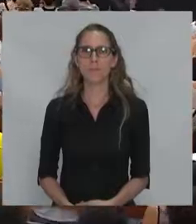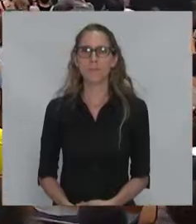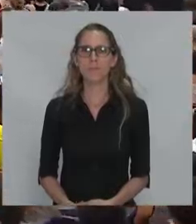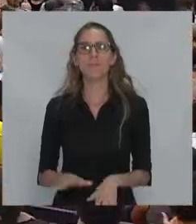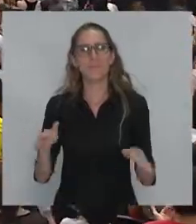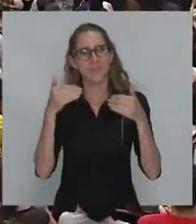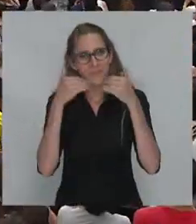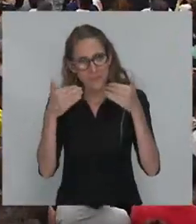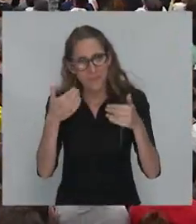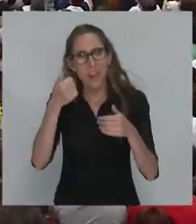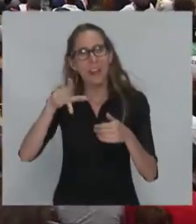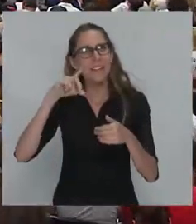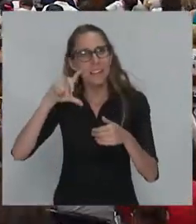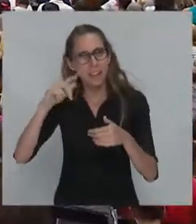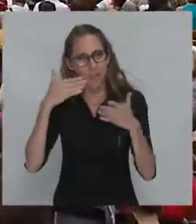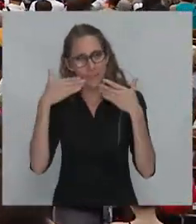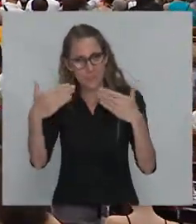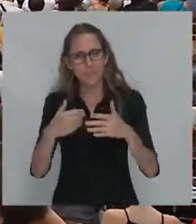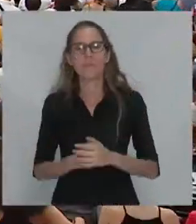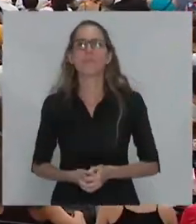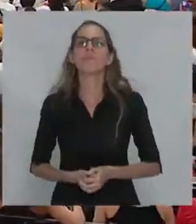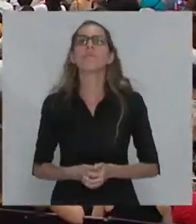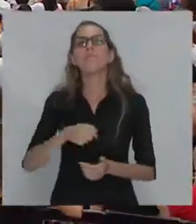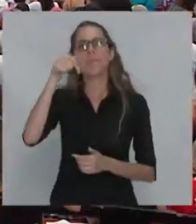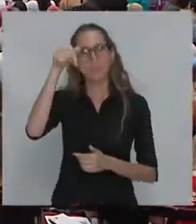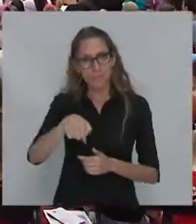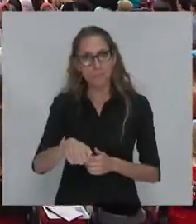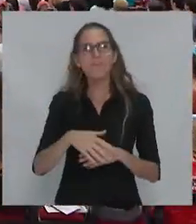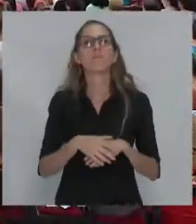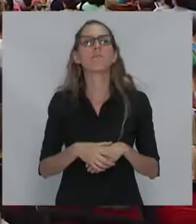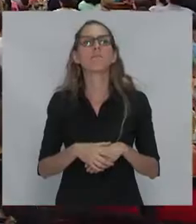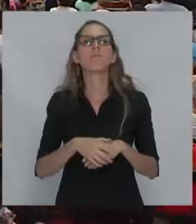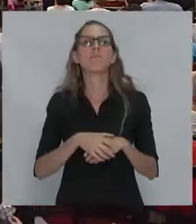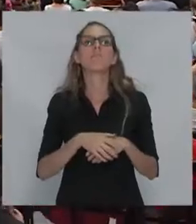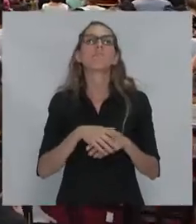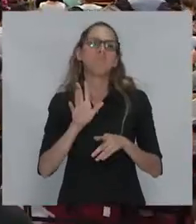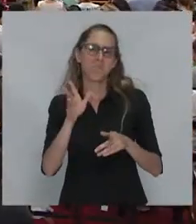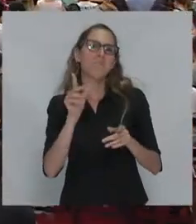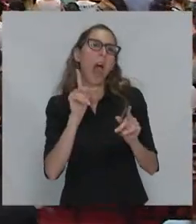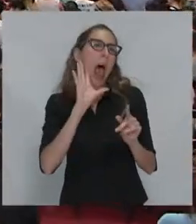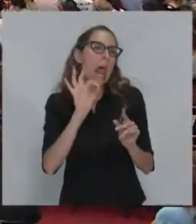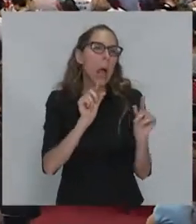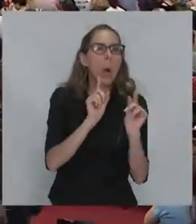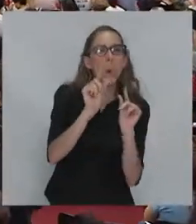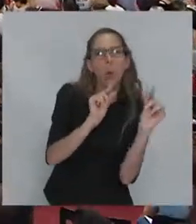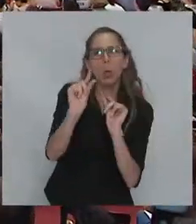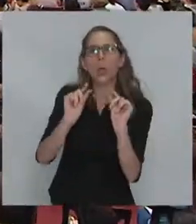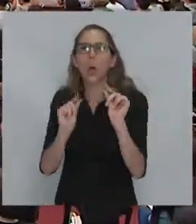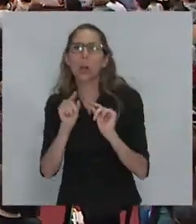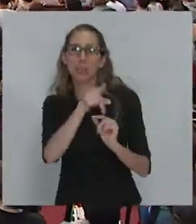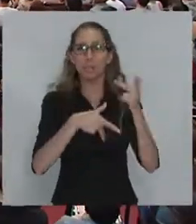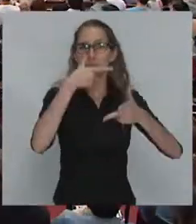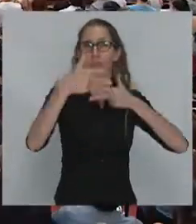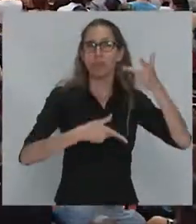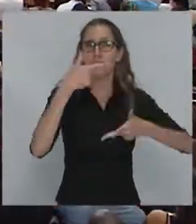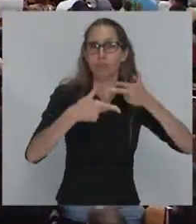Muchas gracias, Alicia. Vamos a hacer una ronda de intervenciones breves al inicio, cosa que después se puede